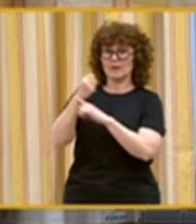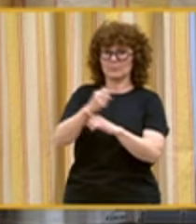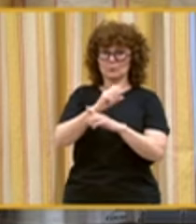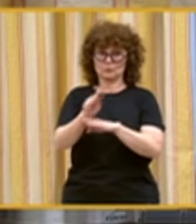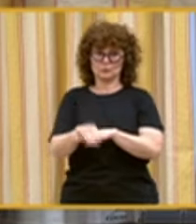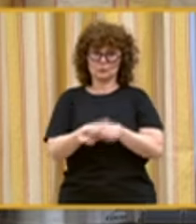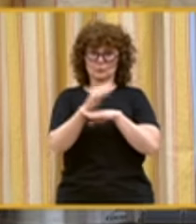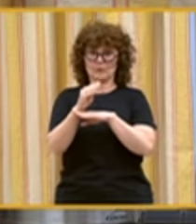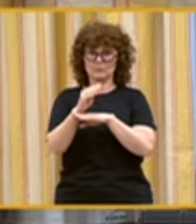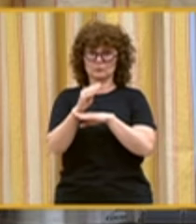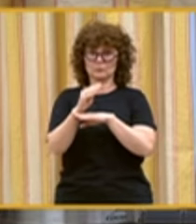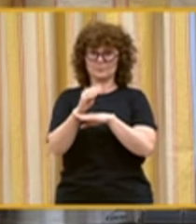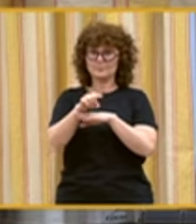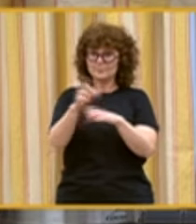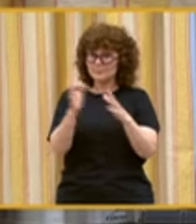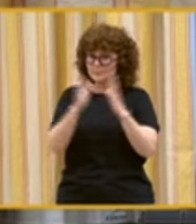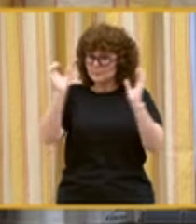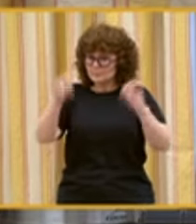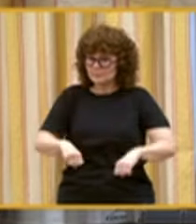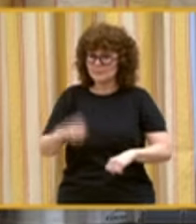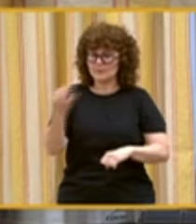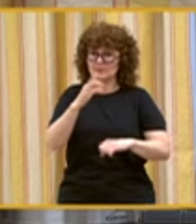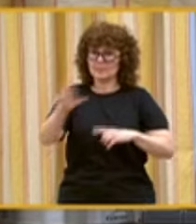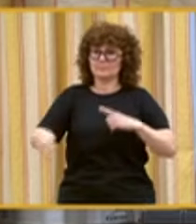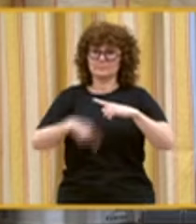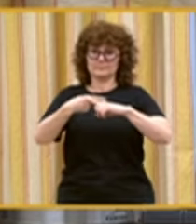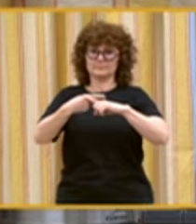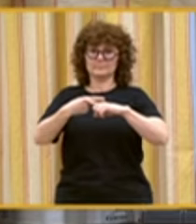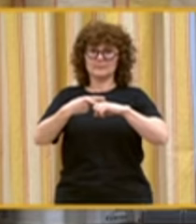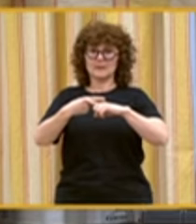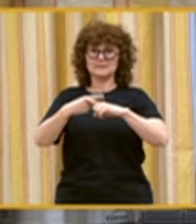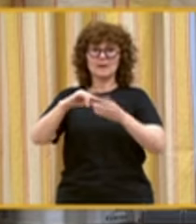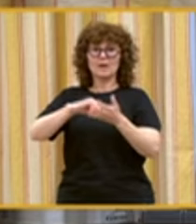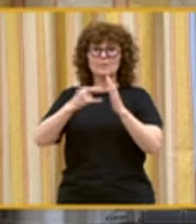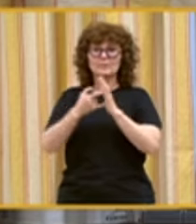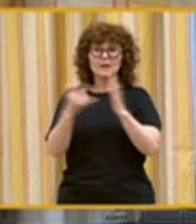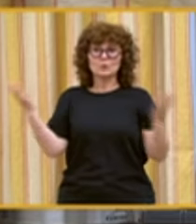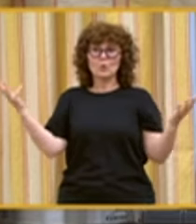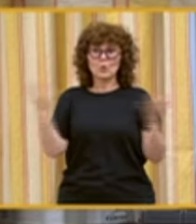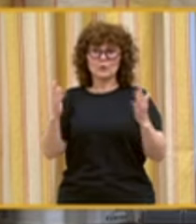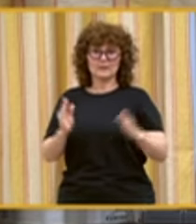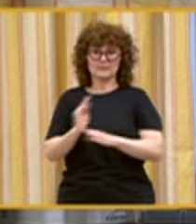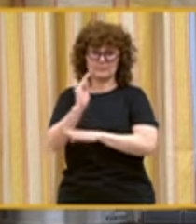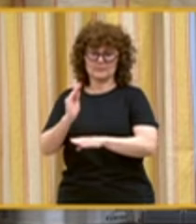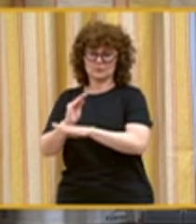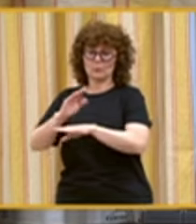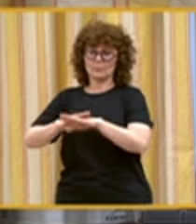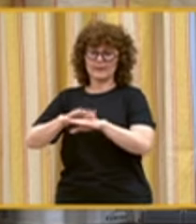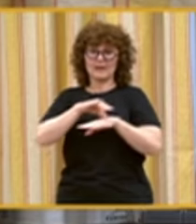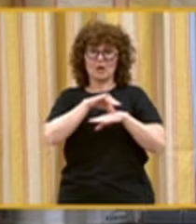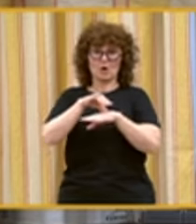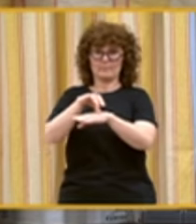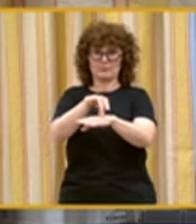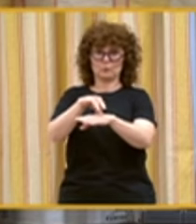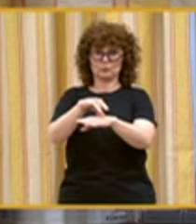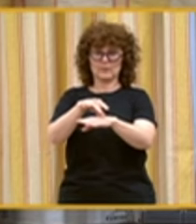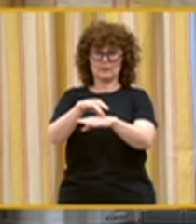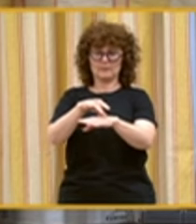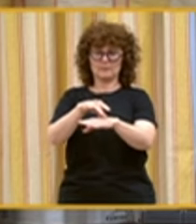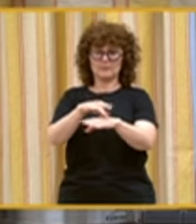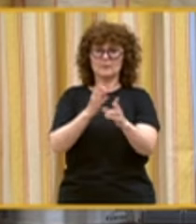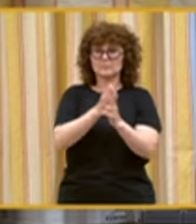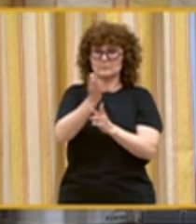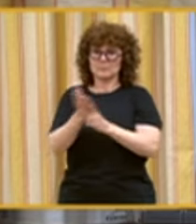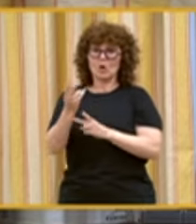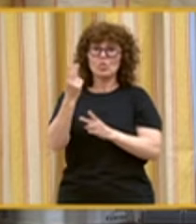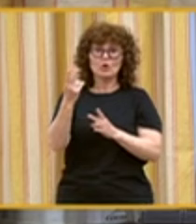cuidados. Dicho acuerdo debería de ir acompañado de un plan urgente de inversión para avanzar en una hoja de ruta que promueva dos metas.